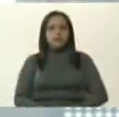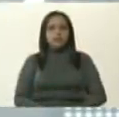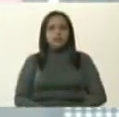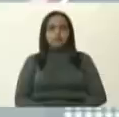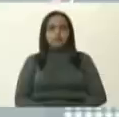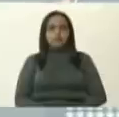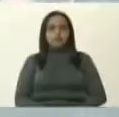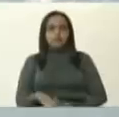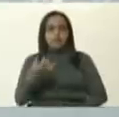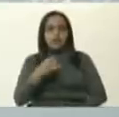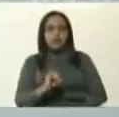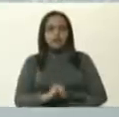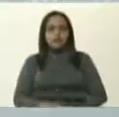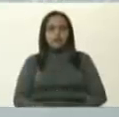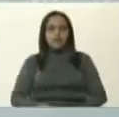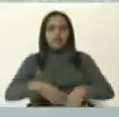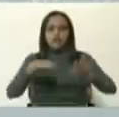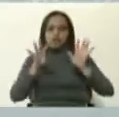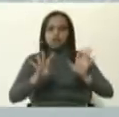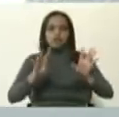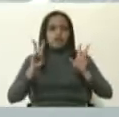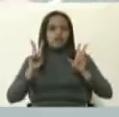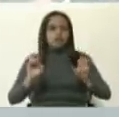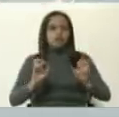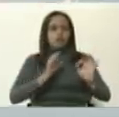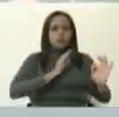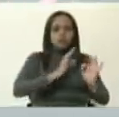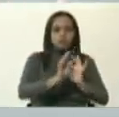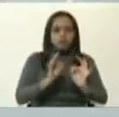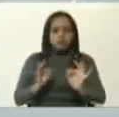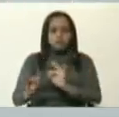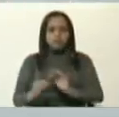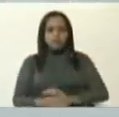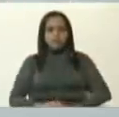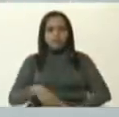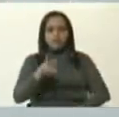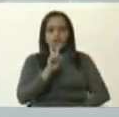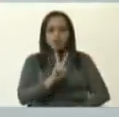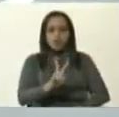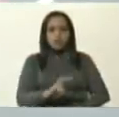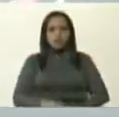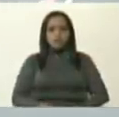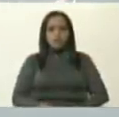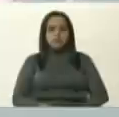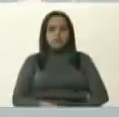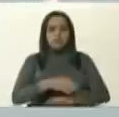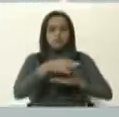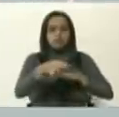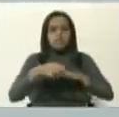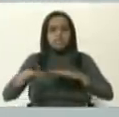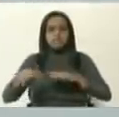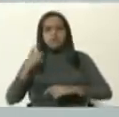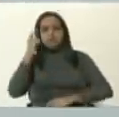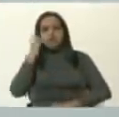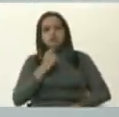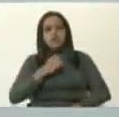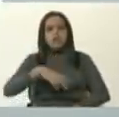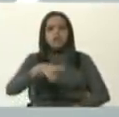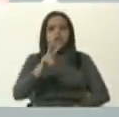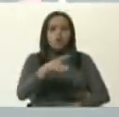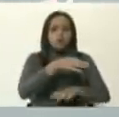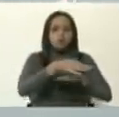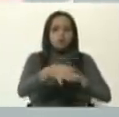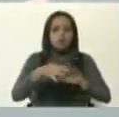que registra nueve nuevos casos. Dos del municipio Sucre, dos del